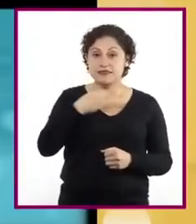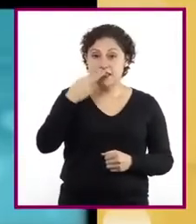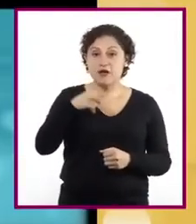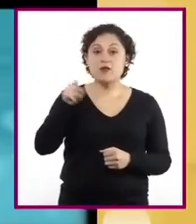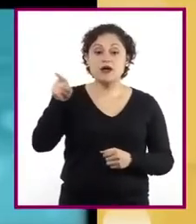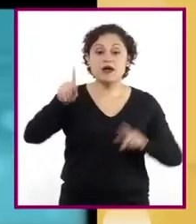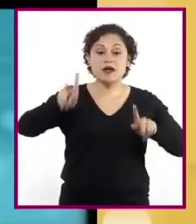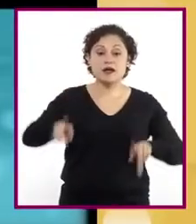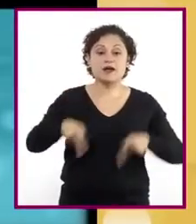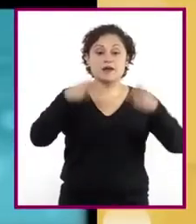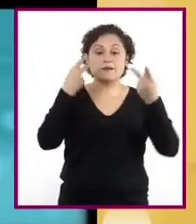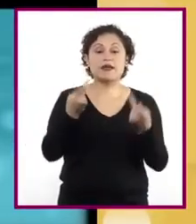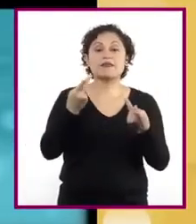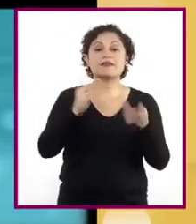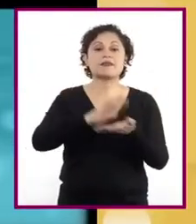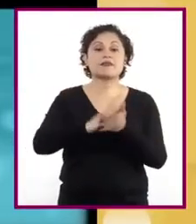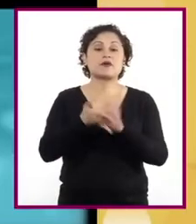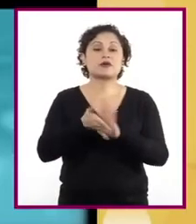el mercado de Cuautitlán.